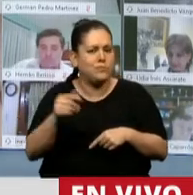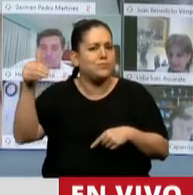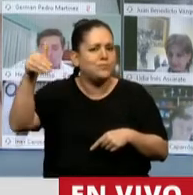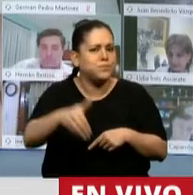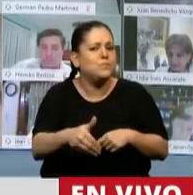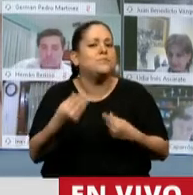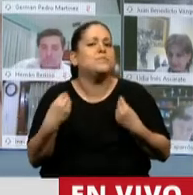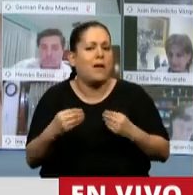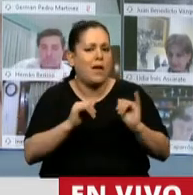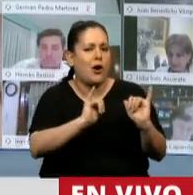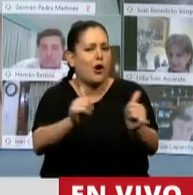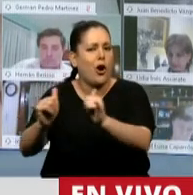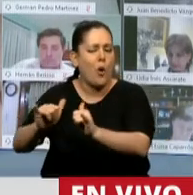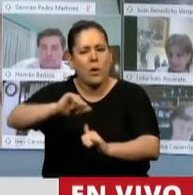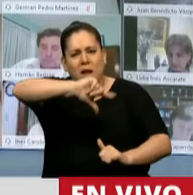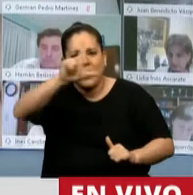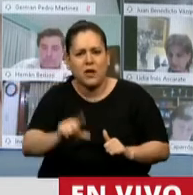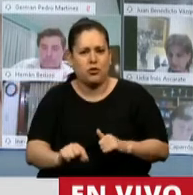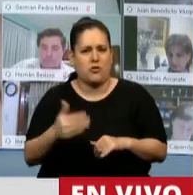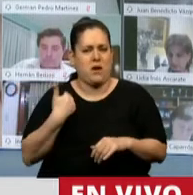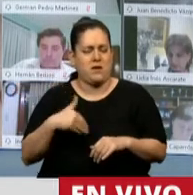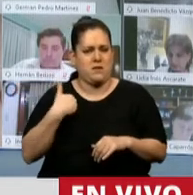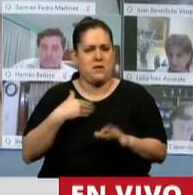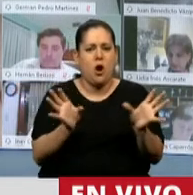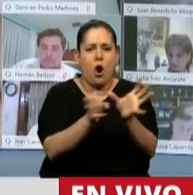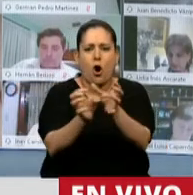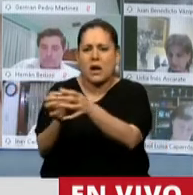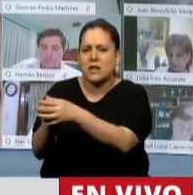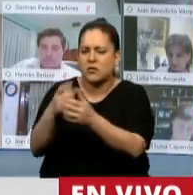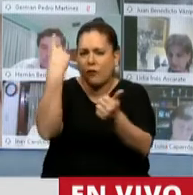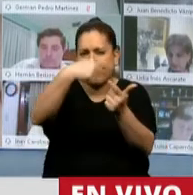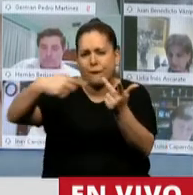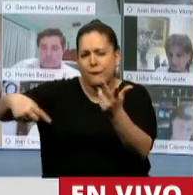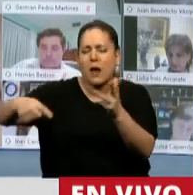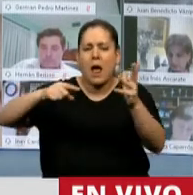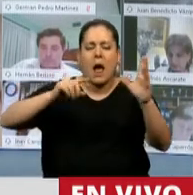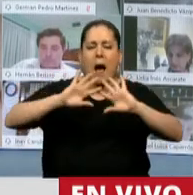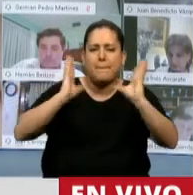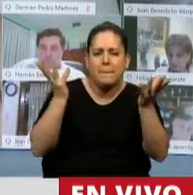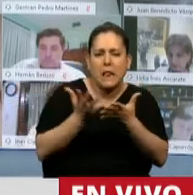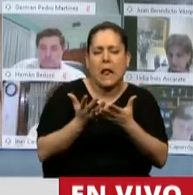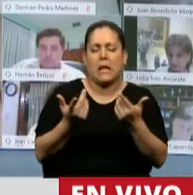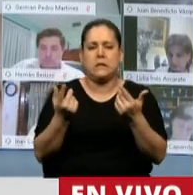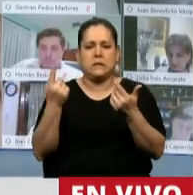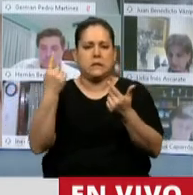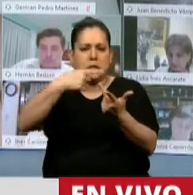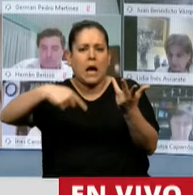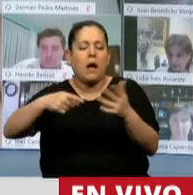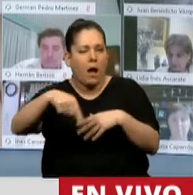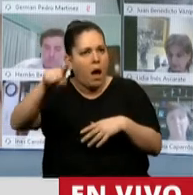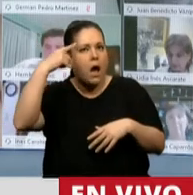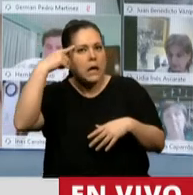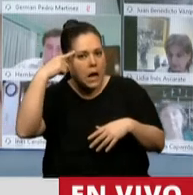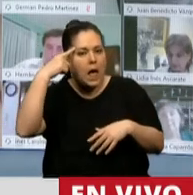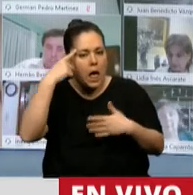jóvenes de todo el país, de organizaciones sociales, ambientalistas, también creyendo en la política,